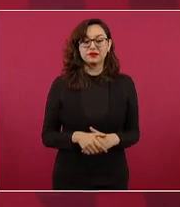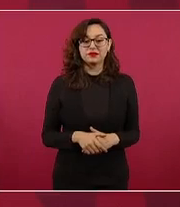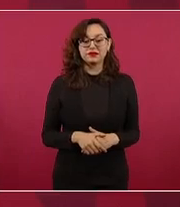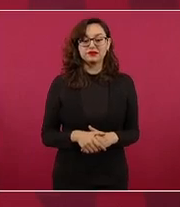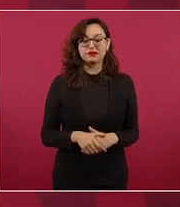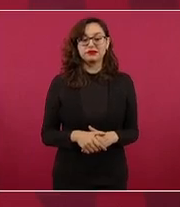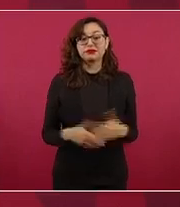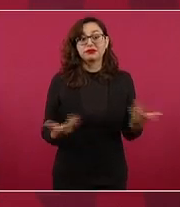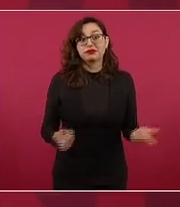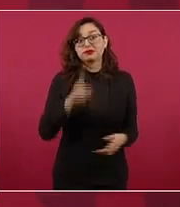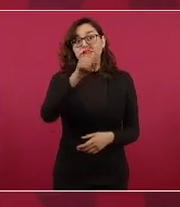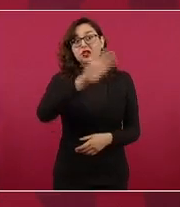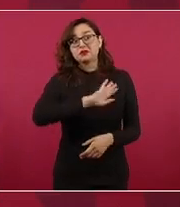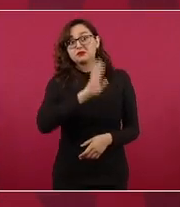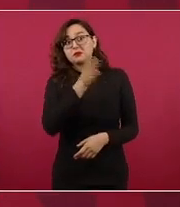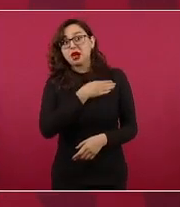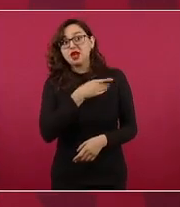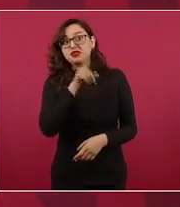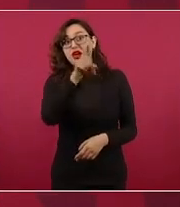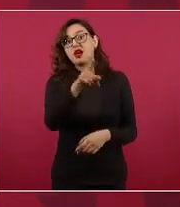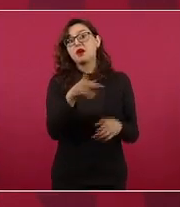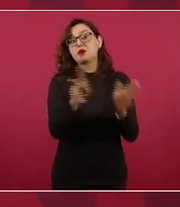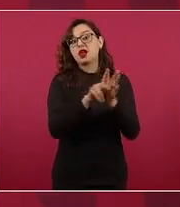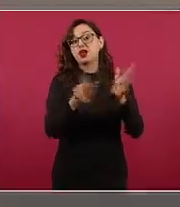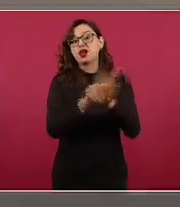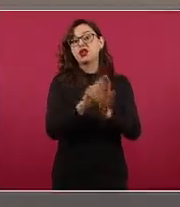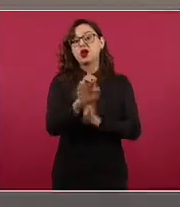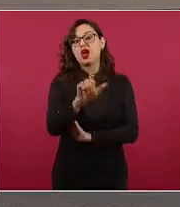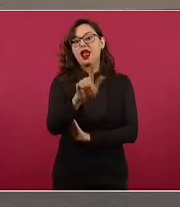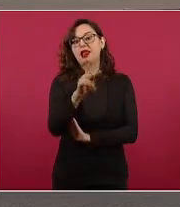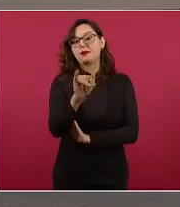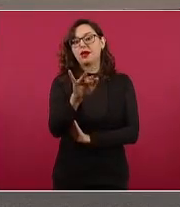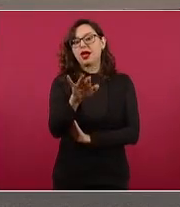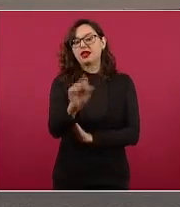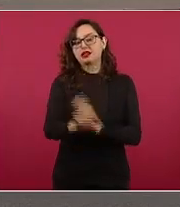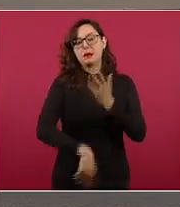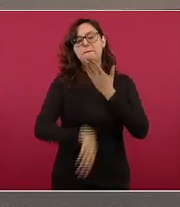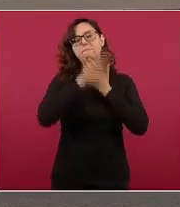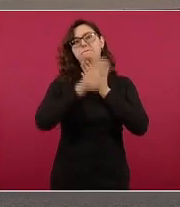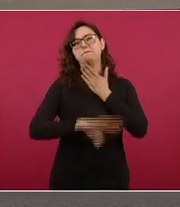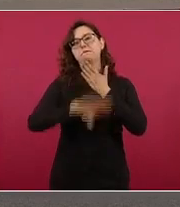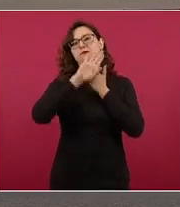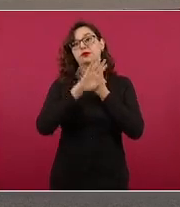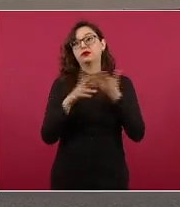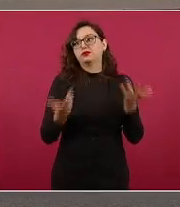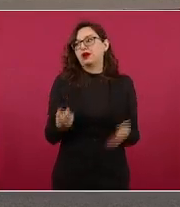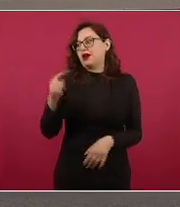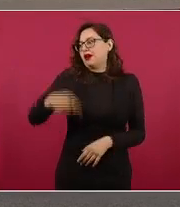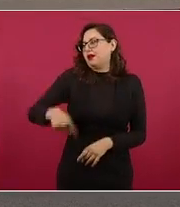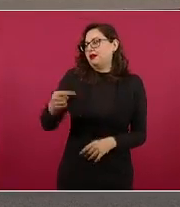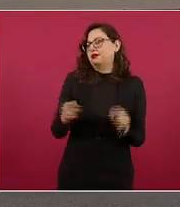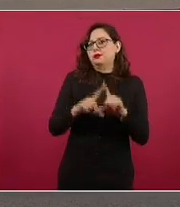el país y ya no hablemos del Reforma